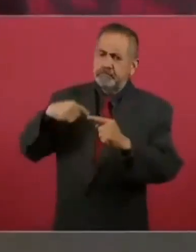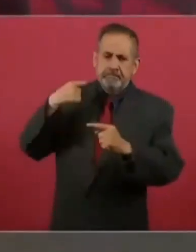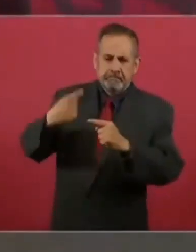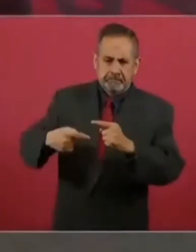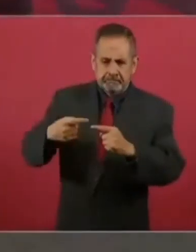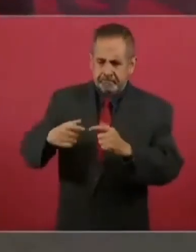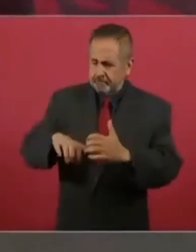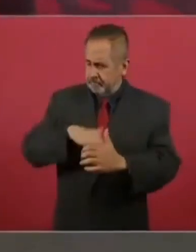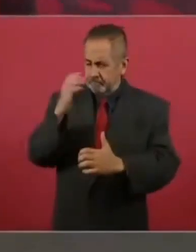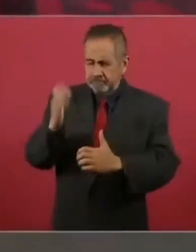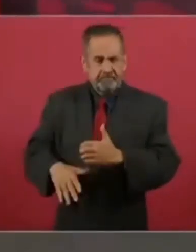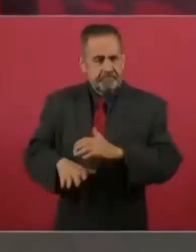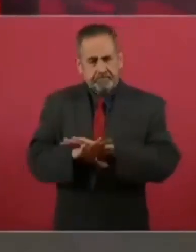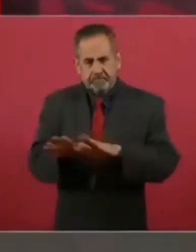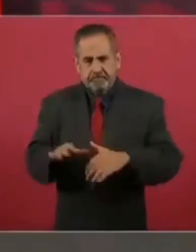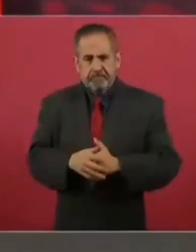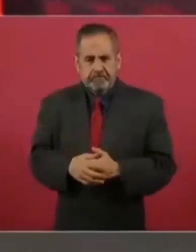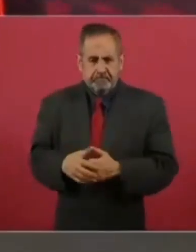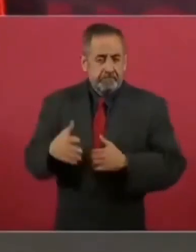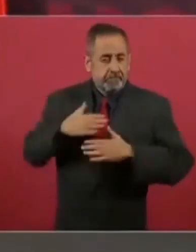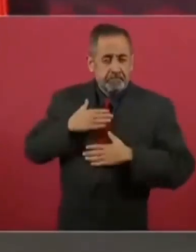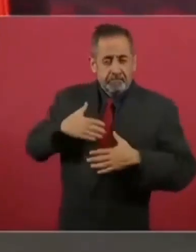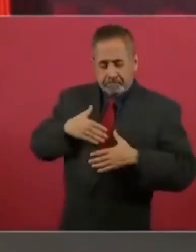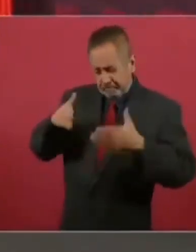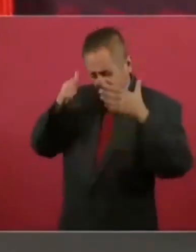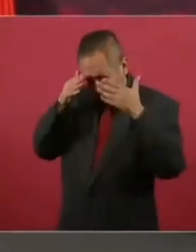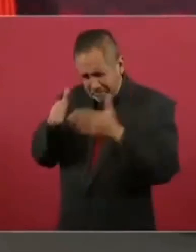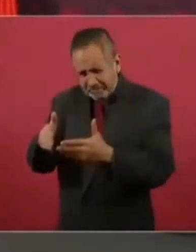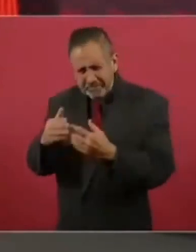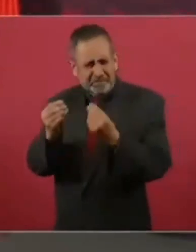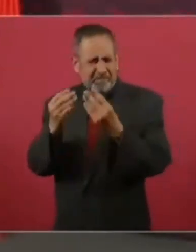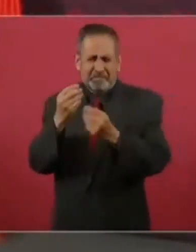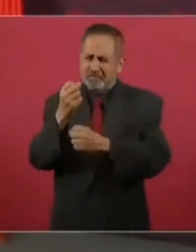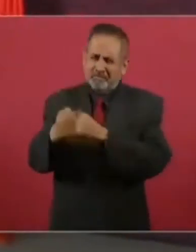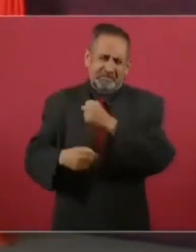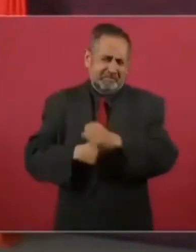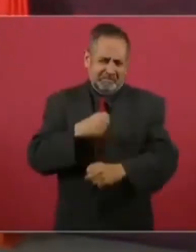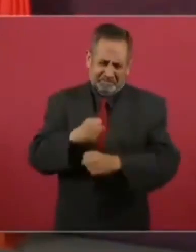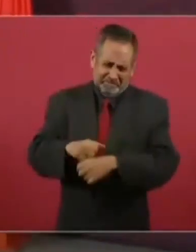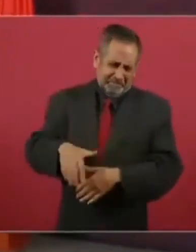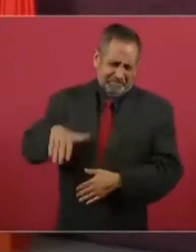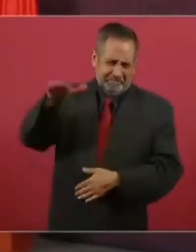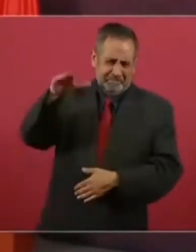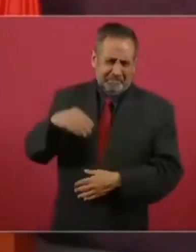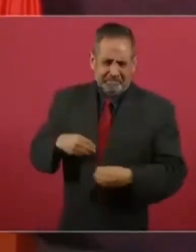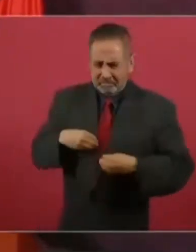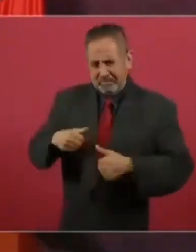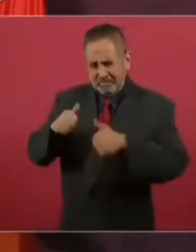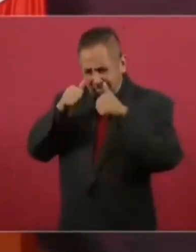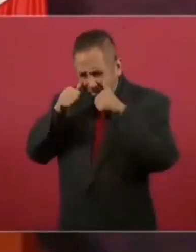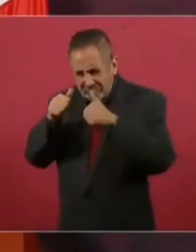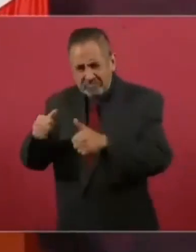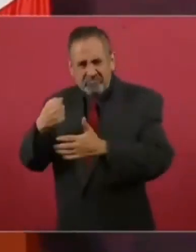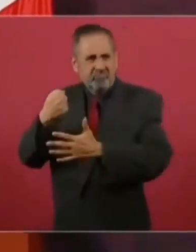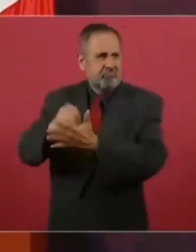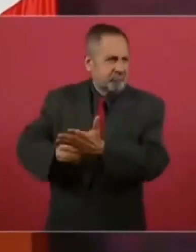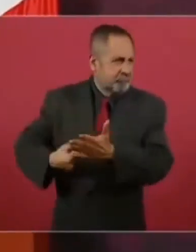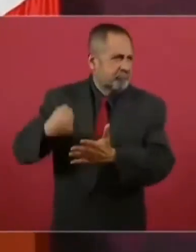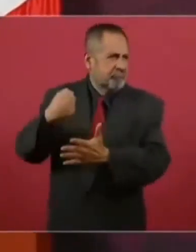Y he dedicado muchos años de mi vida a luchar